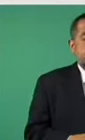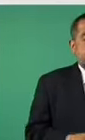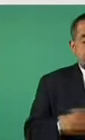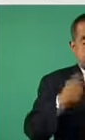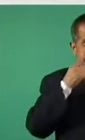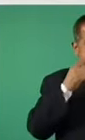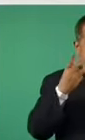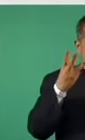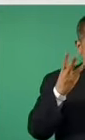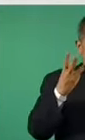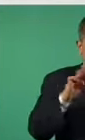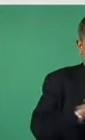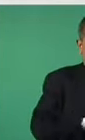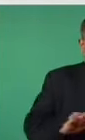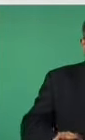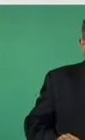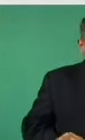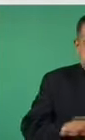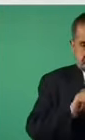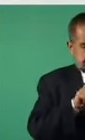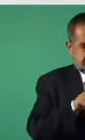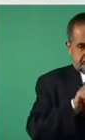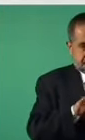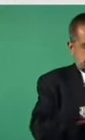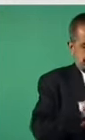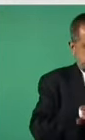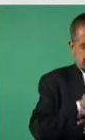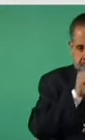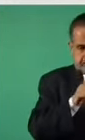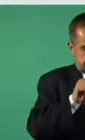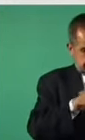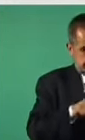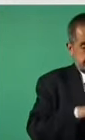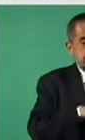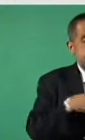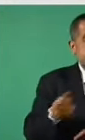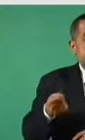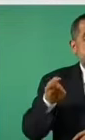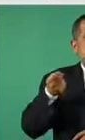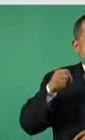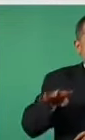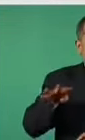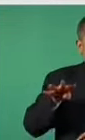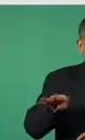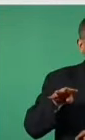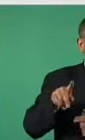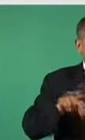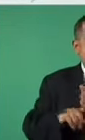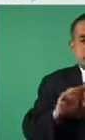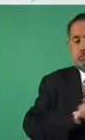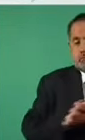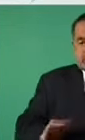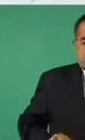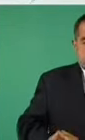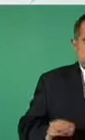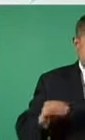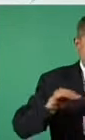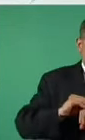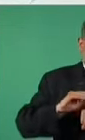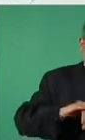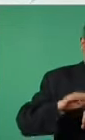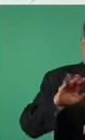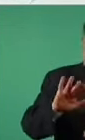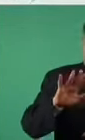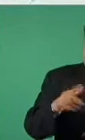municipios no registraron variación, 19 de estos municipios registran un incremento de 56